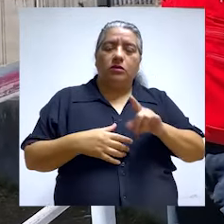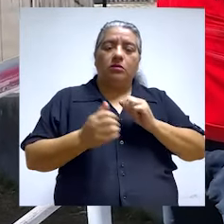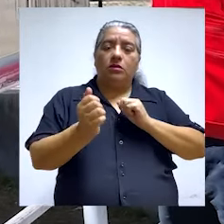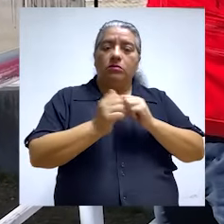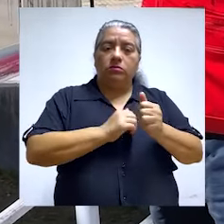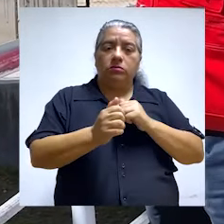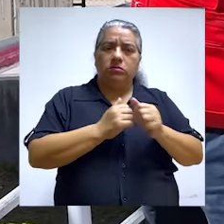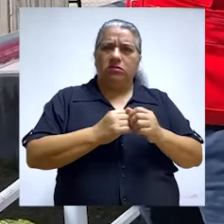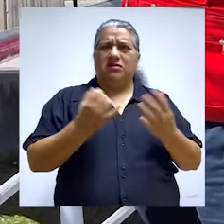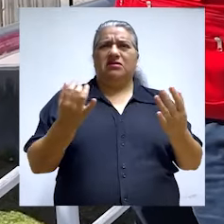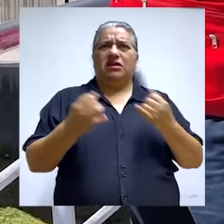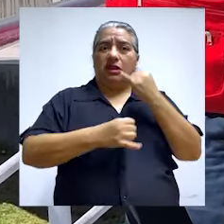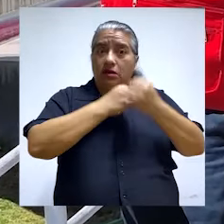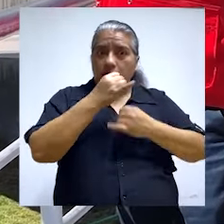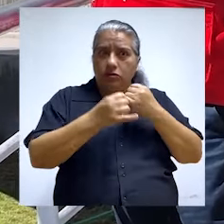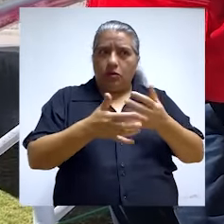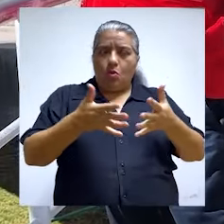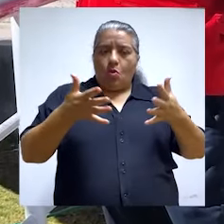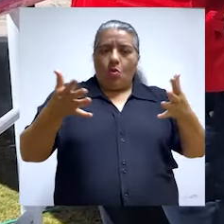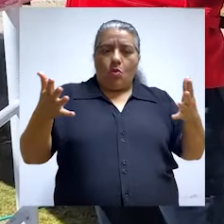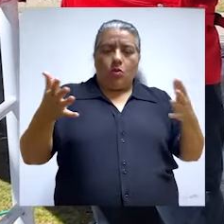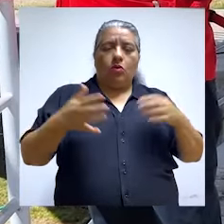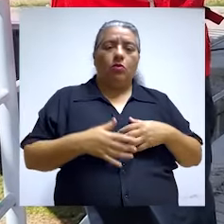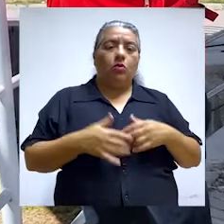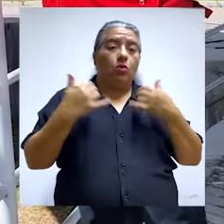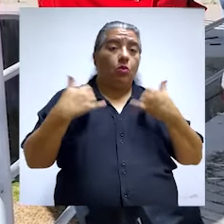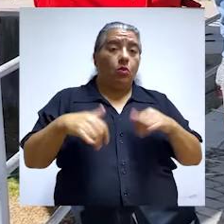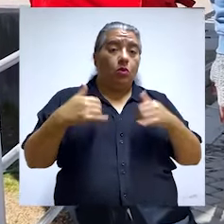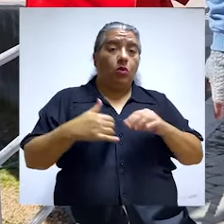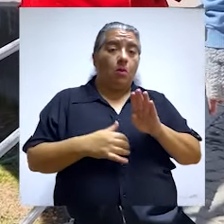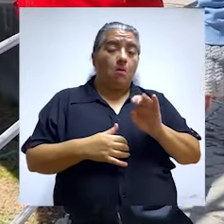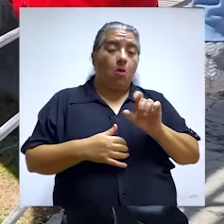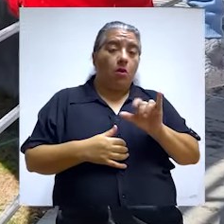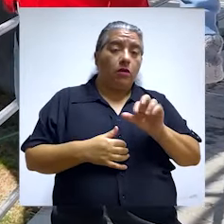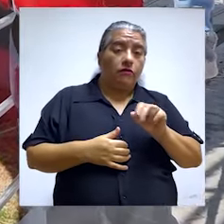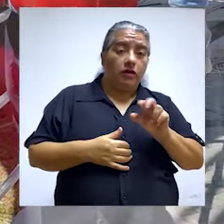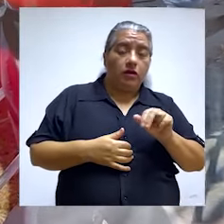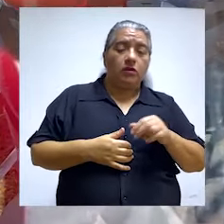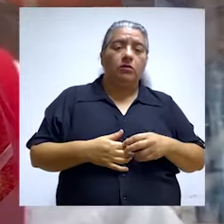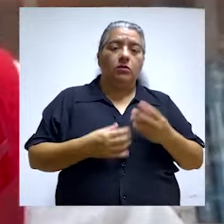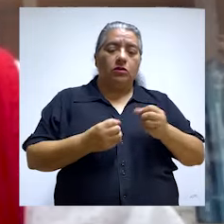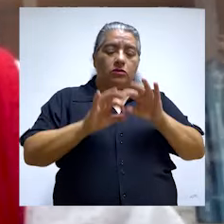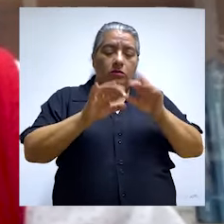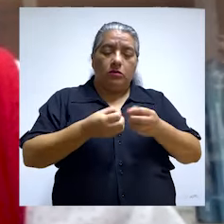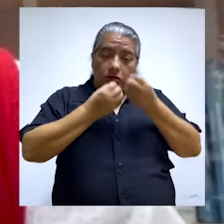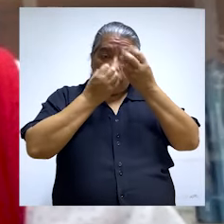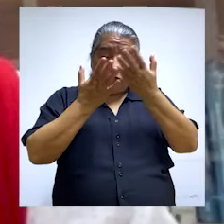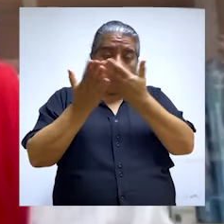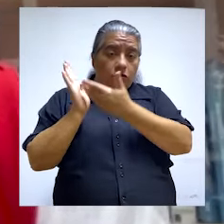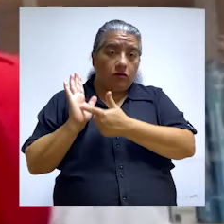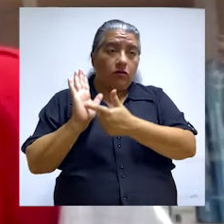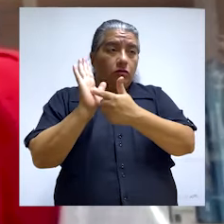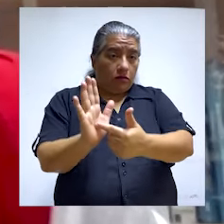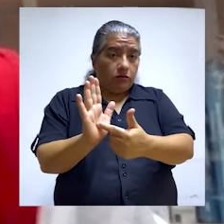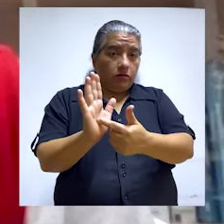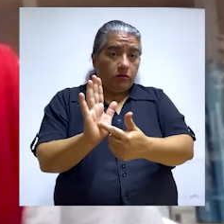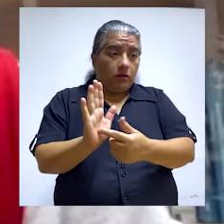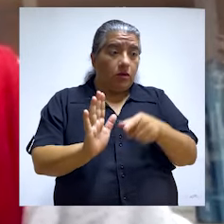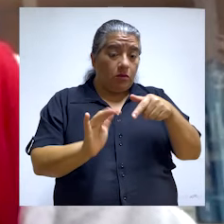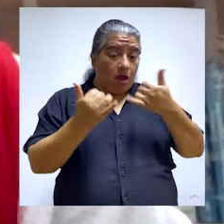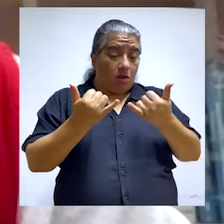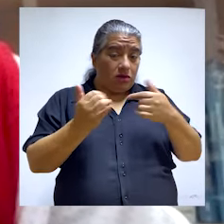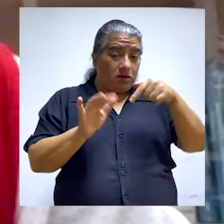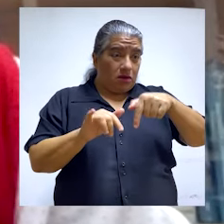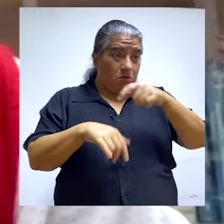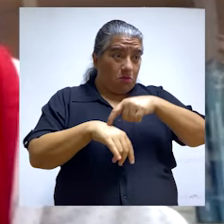desarrollar un evento de dicha magnitud, un evento internacional como los Juegos Bolivarianos. Es por ello que se comunica el informe en ese sentido,